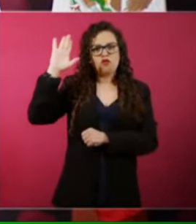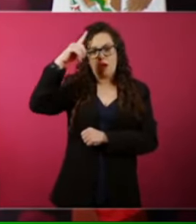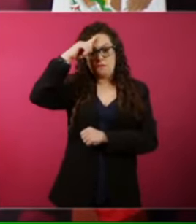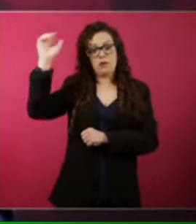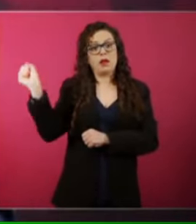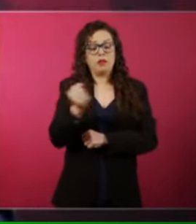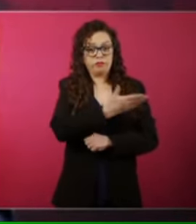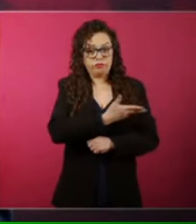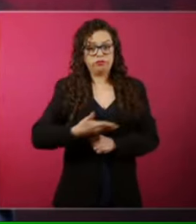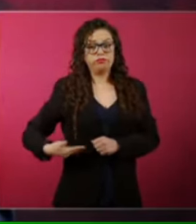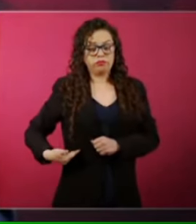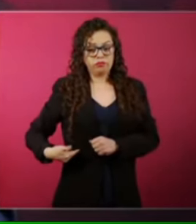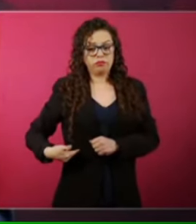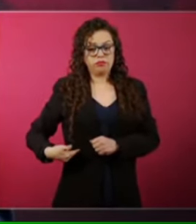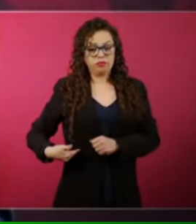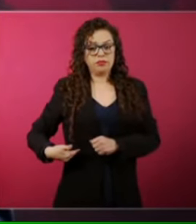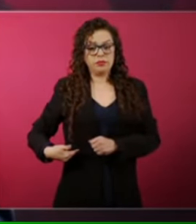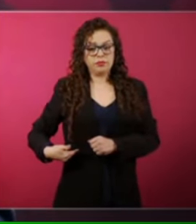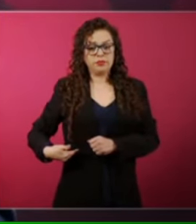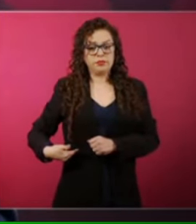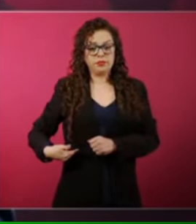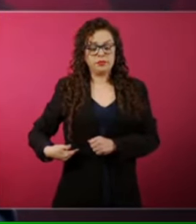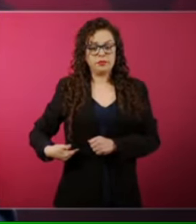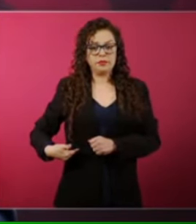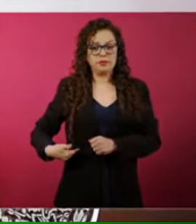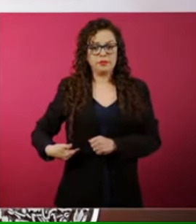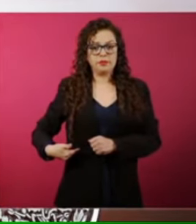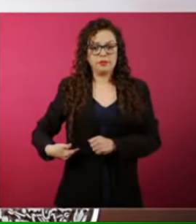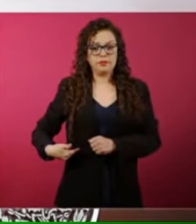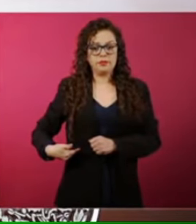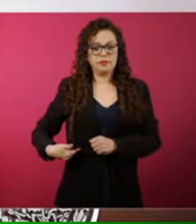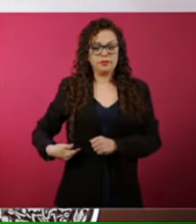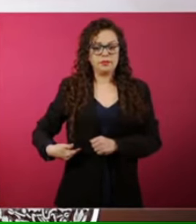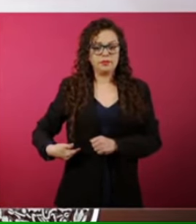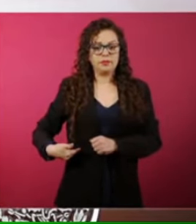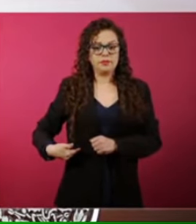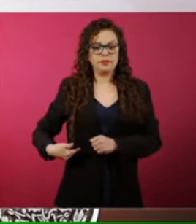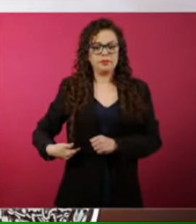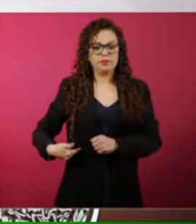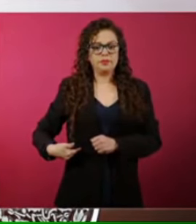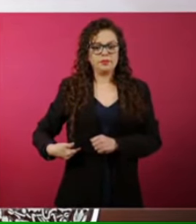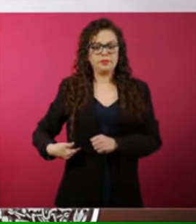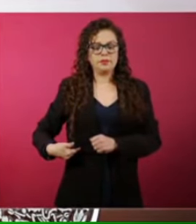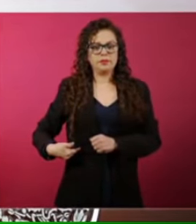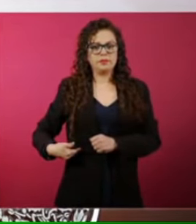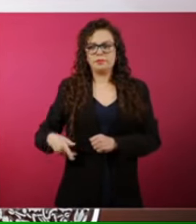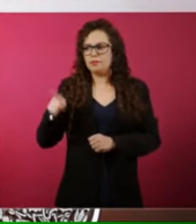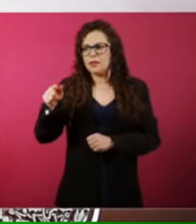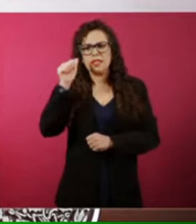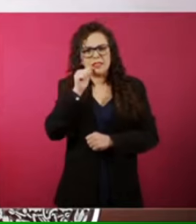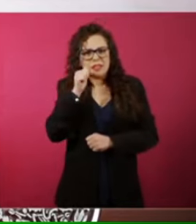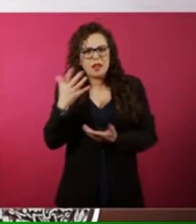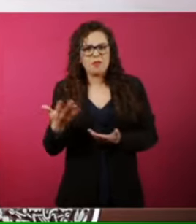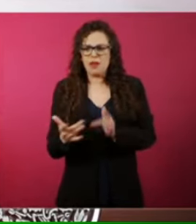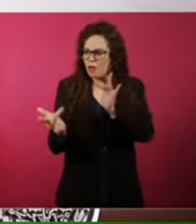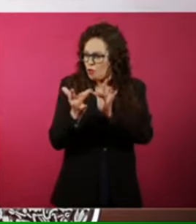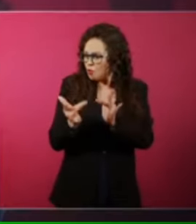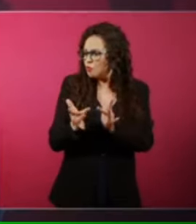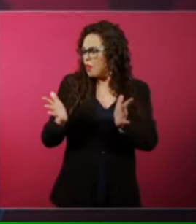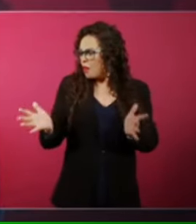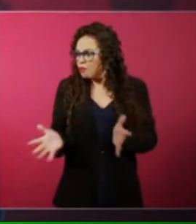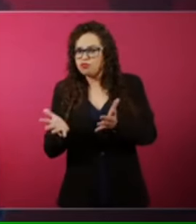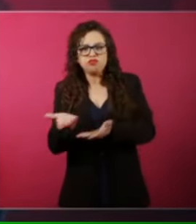y entusiasma mucho a los jóvenes, a pesar de que